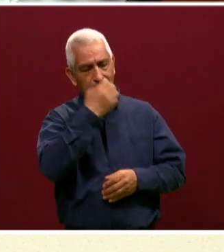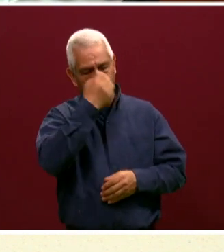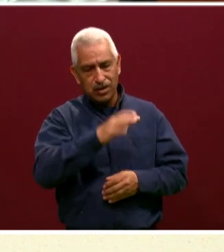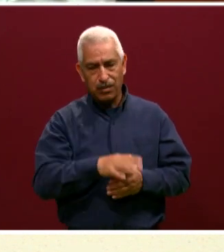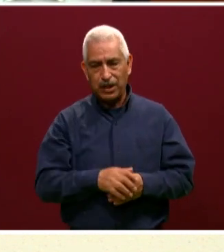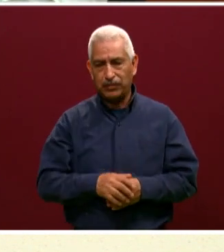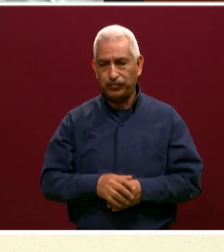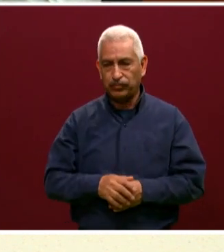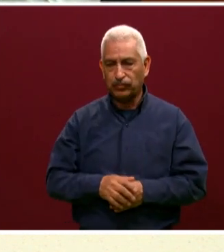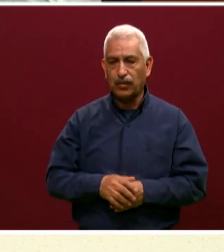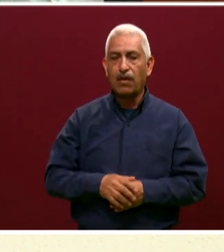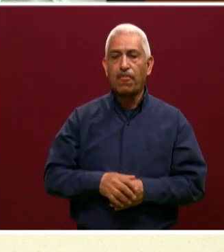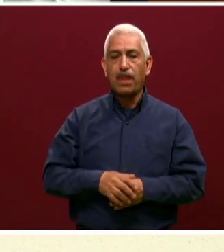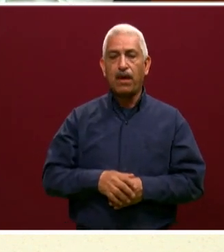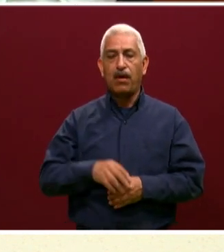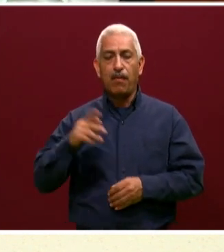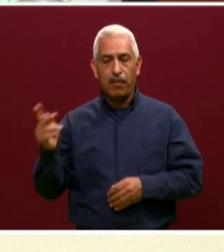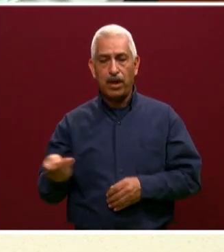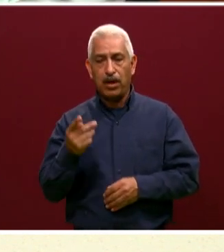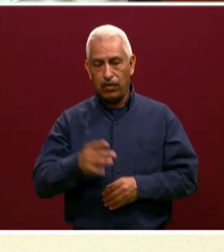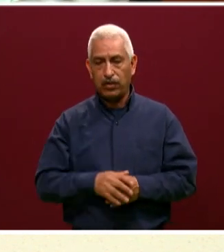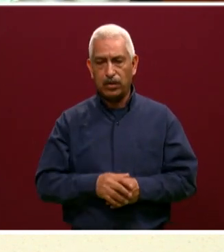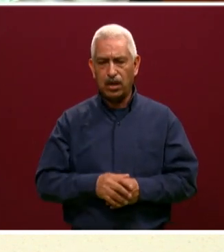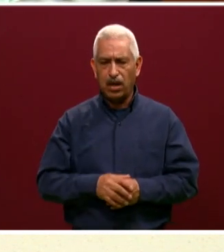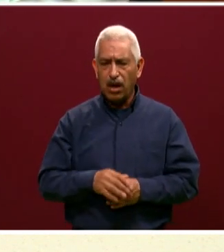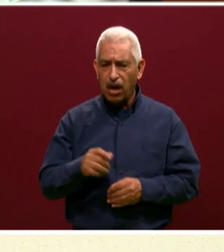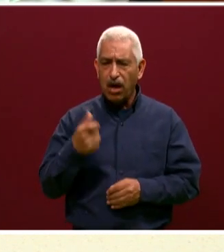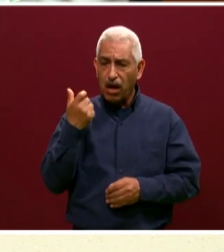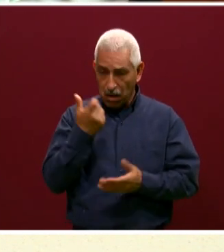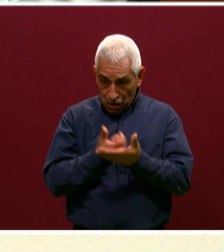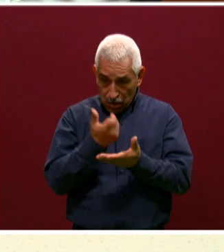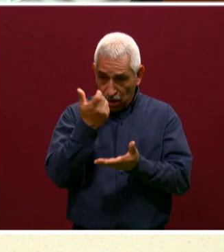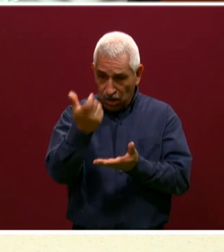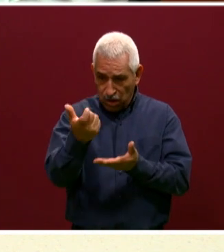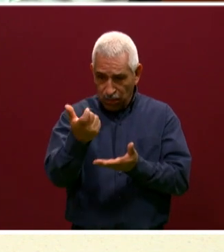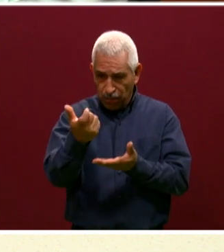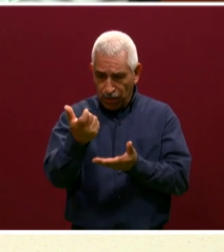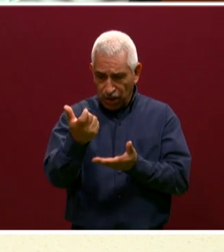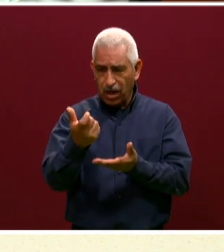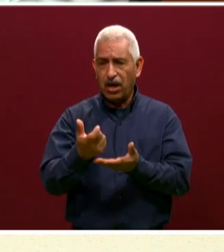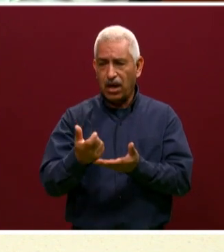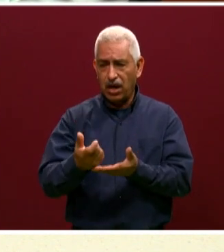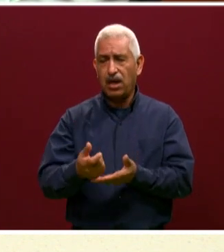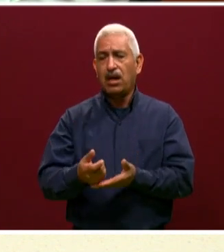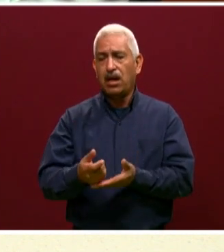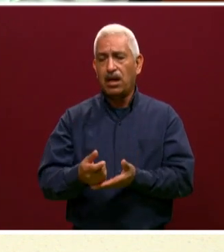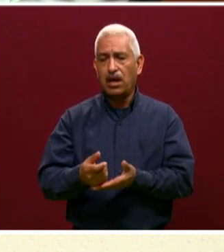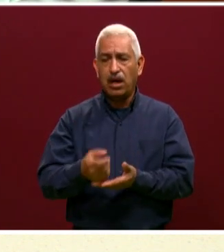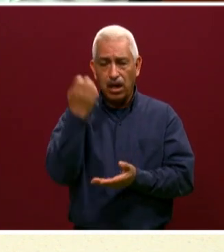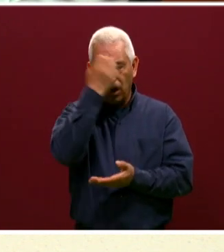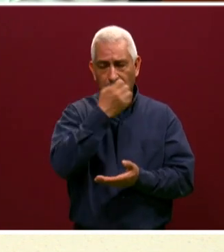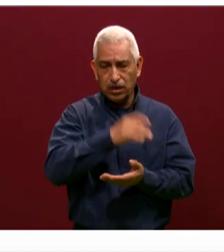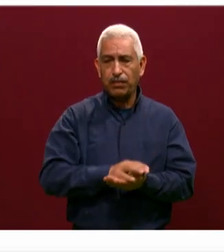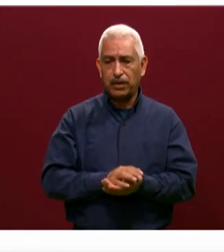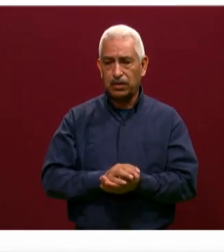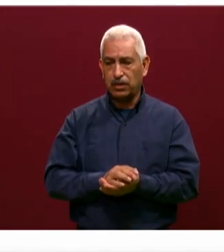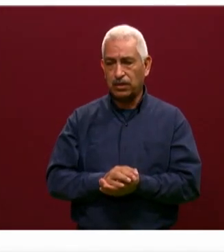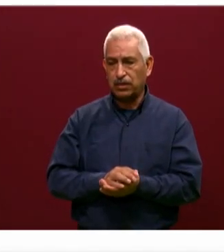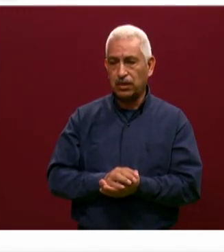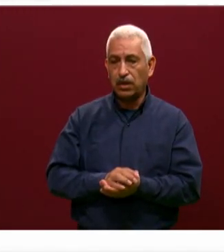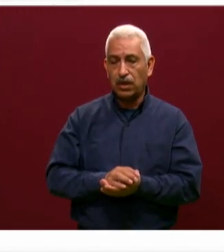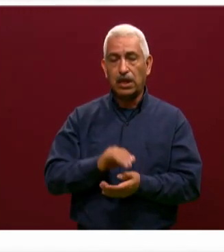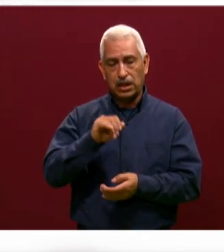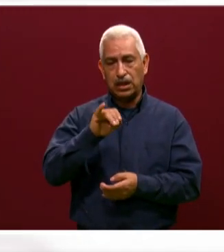maestro? Sí, de 445 pesos ese costo que se les 445 pesos, que también me imagino que puede ser un trámite en línea.